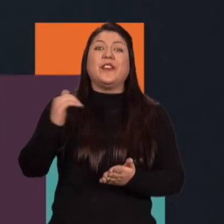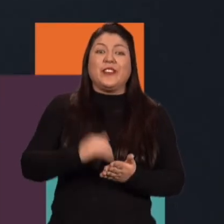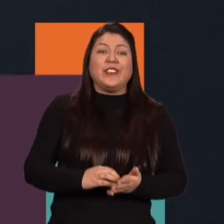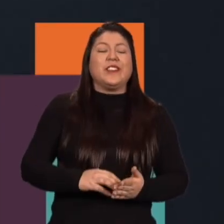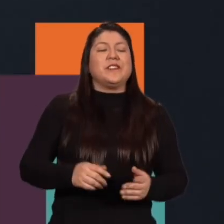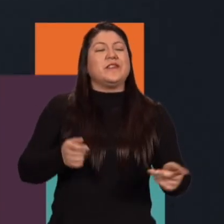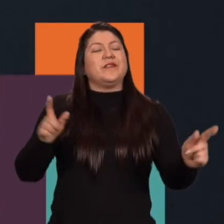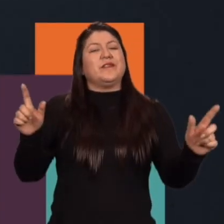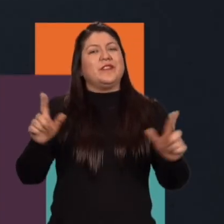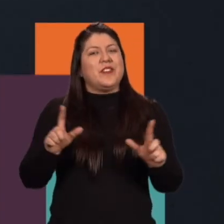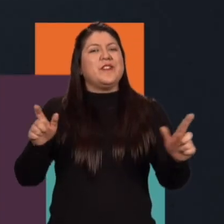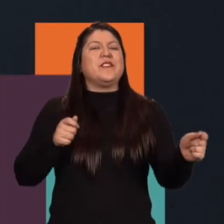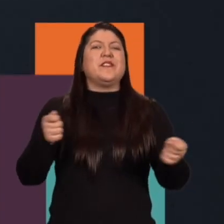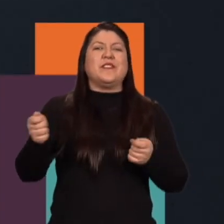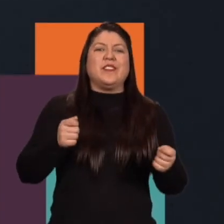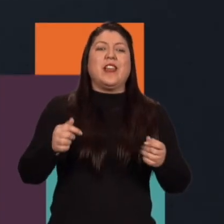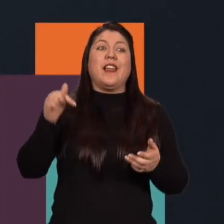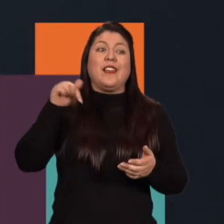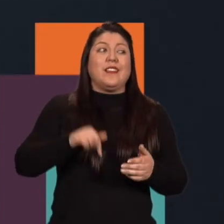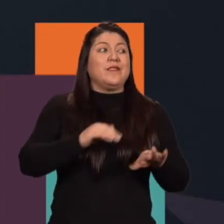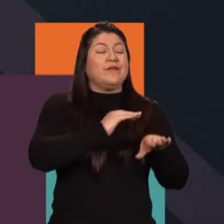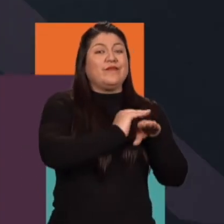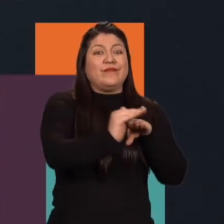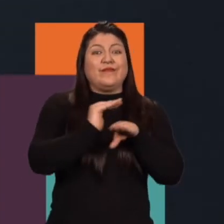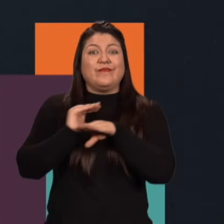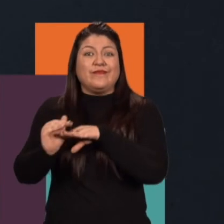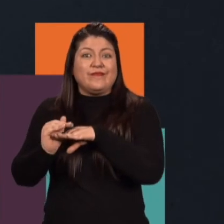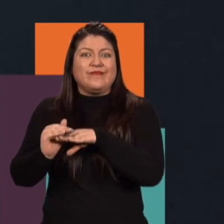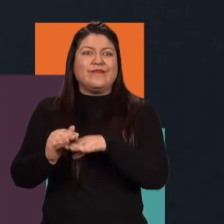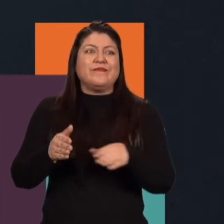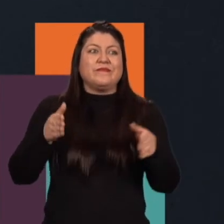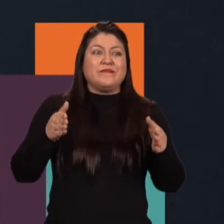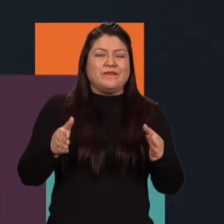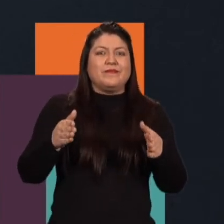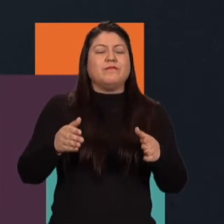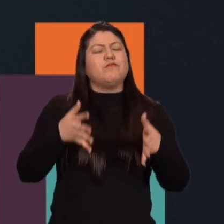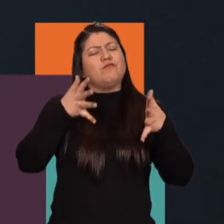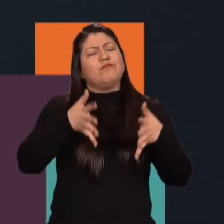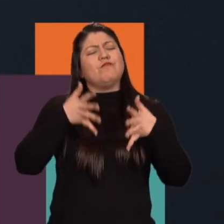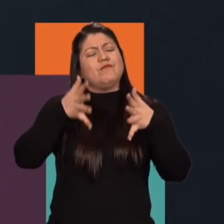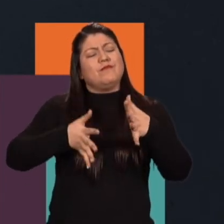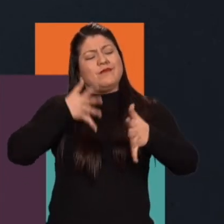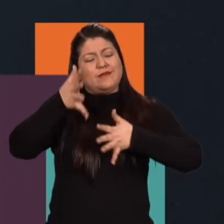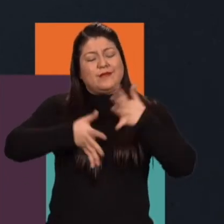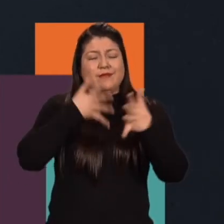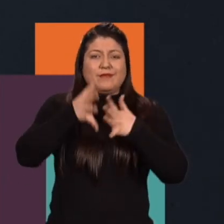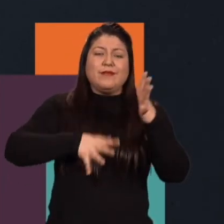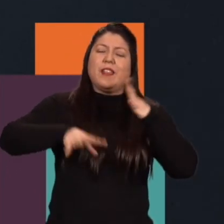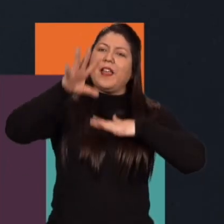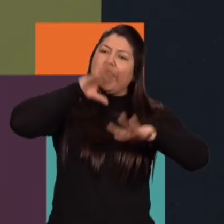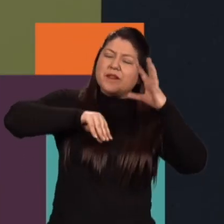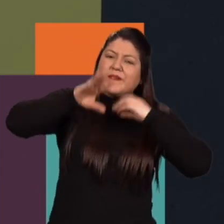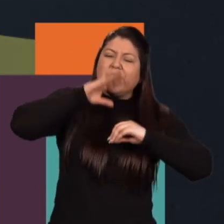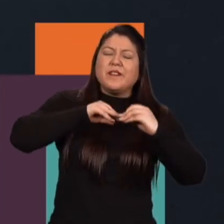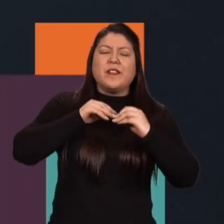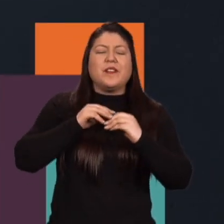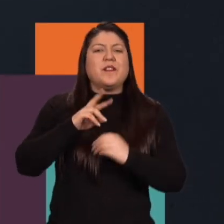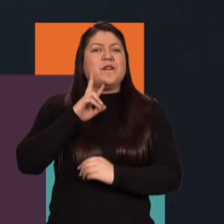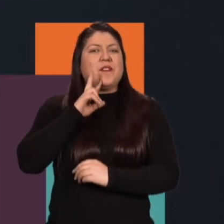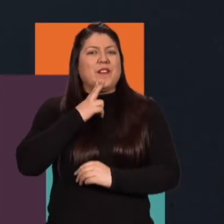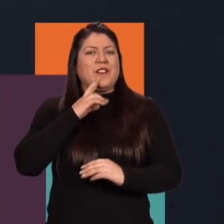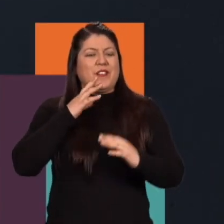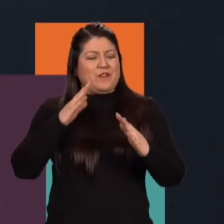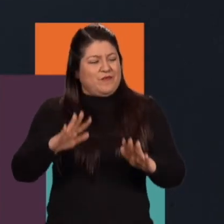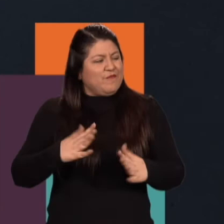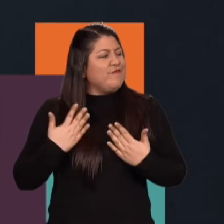bueno estamos de regreso con nuestros invitados después de esa sección enseñando la seña en donde cada día pues aprendemos